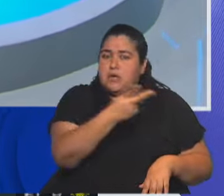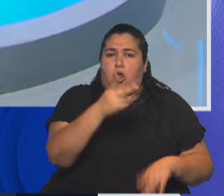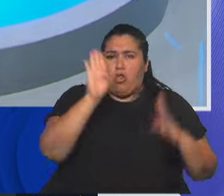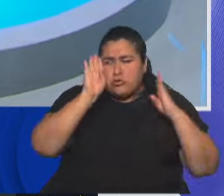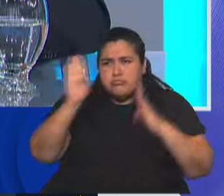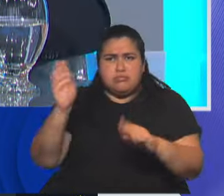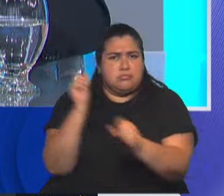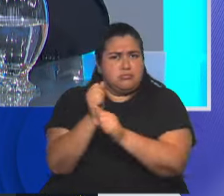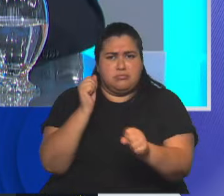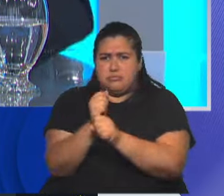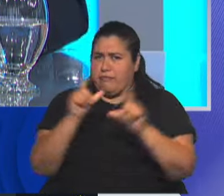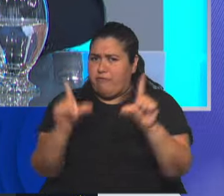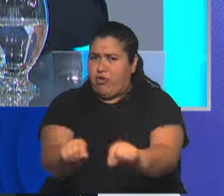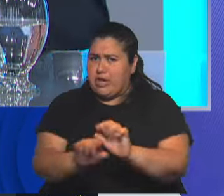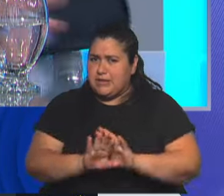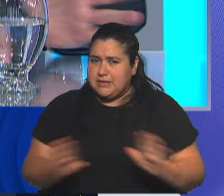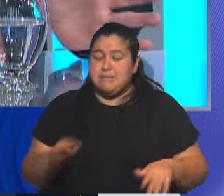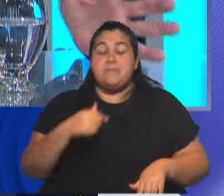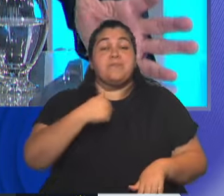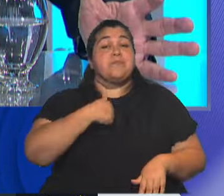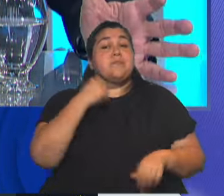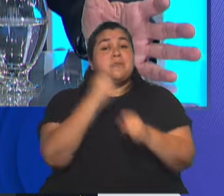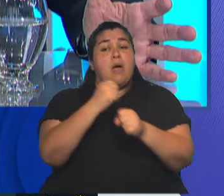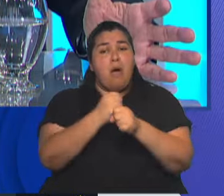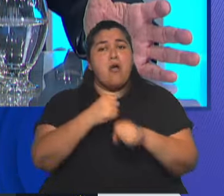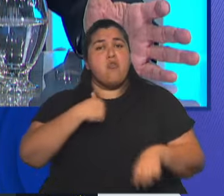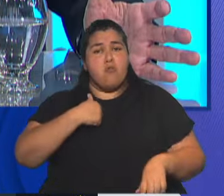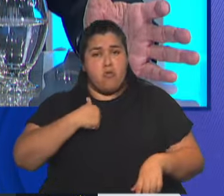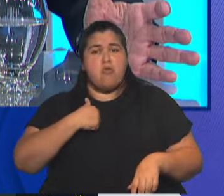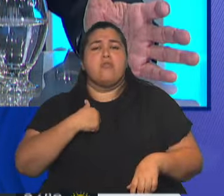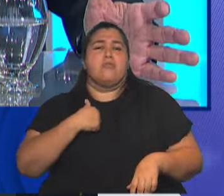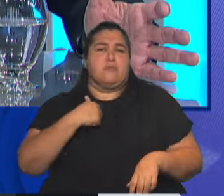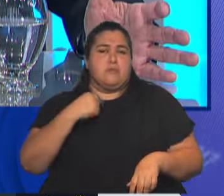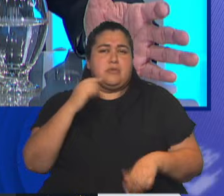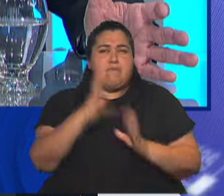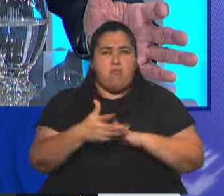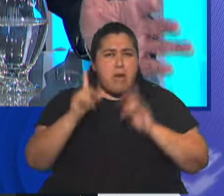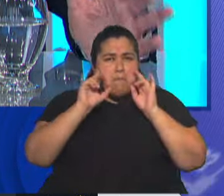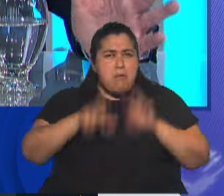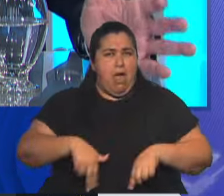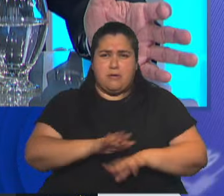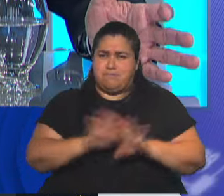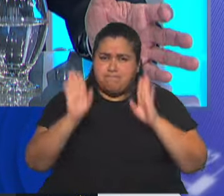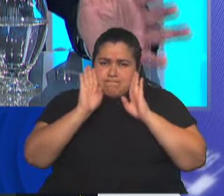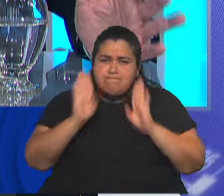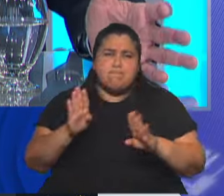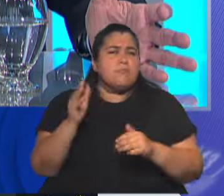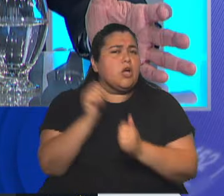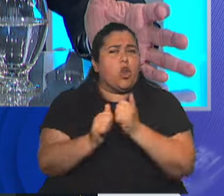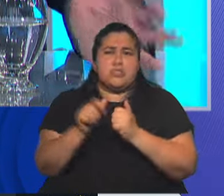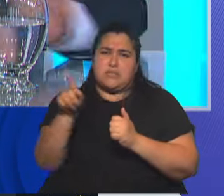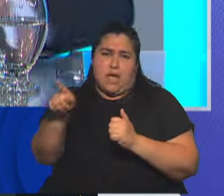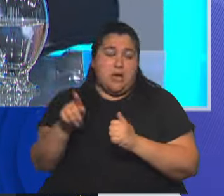Yo desde mi trabajo voy con la implementación rápida y con todo en Rosario. Los jueces